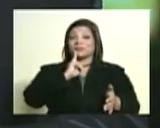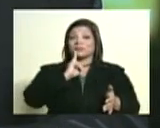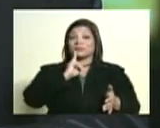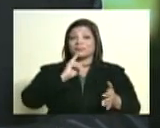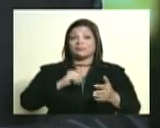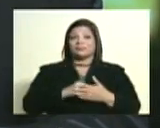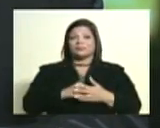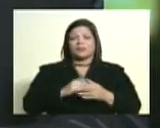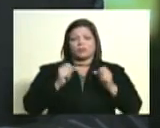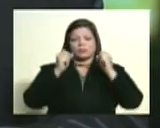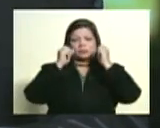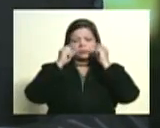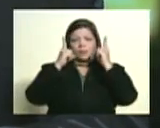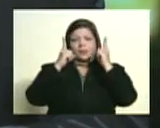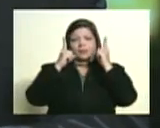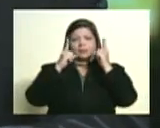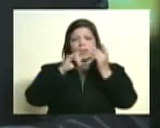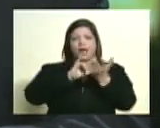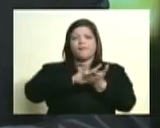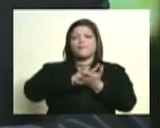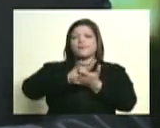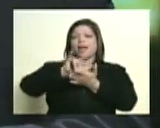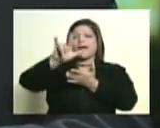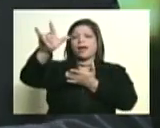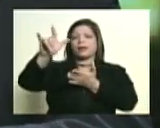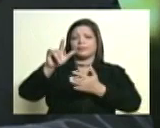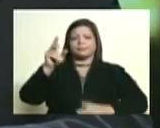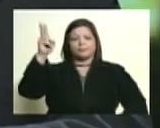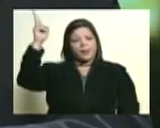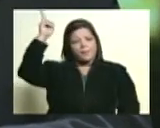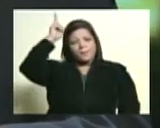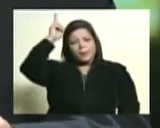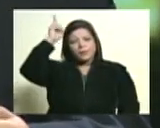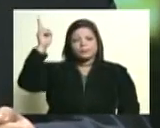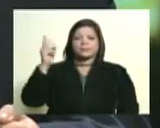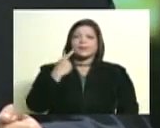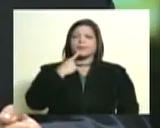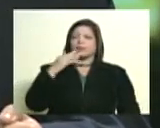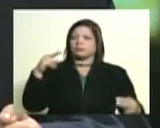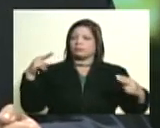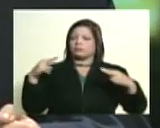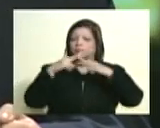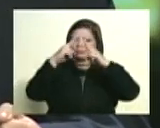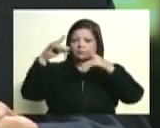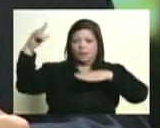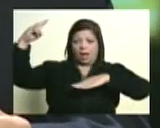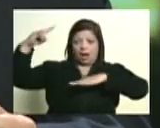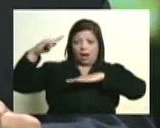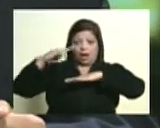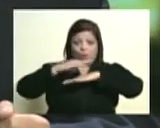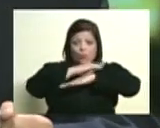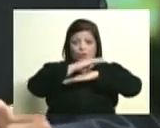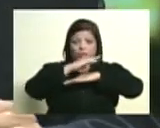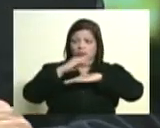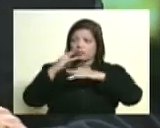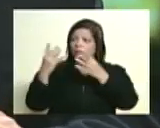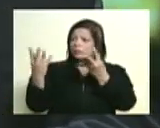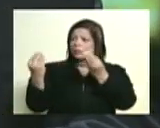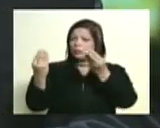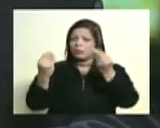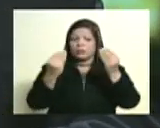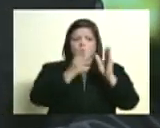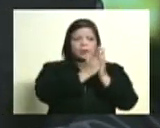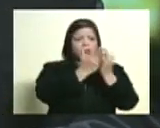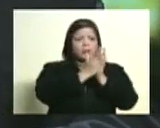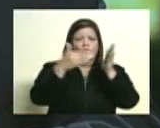a uno le sorprende cuando viaja por ejemplo al Perú y se consigue en el aeropuerto abundante literatura